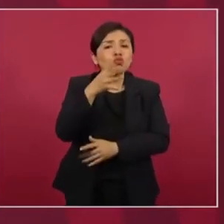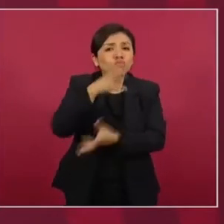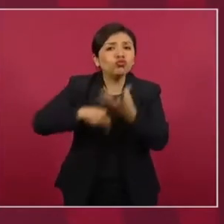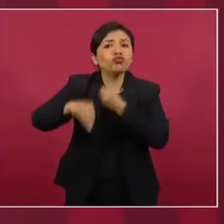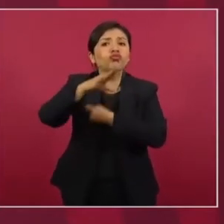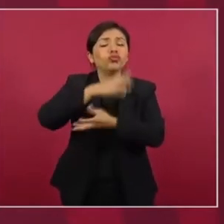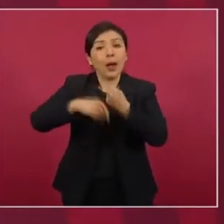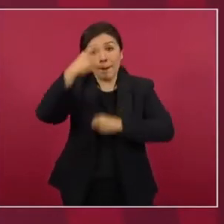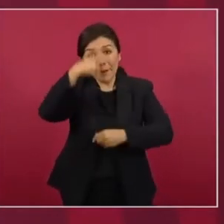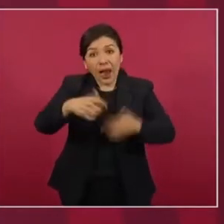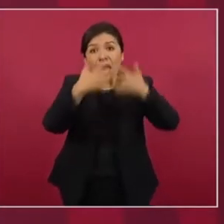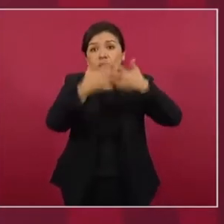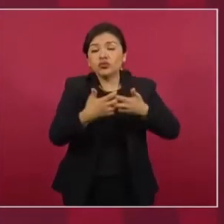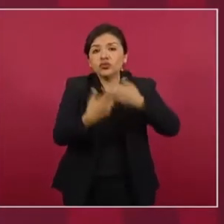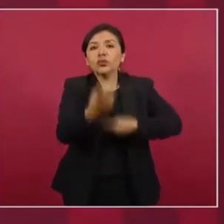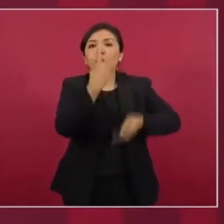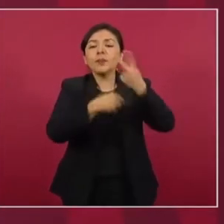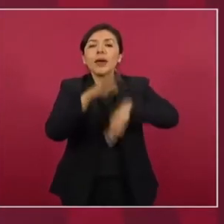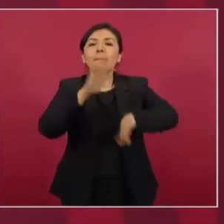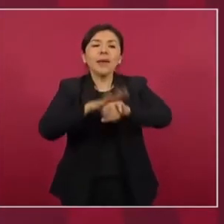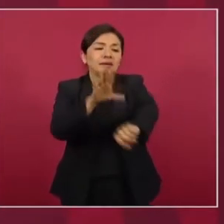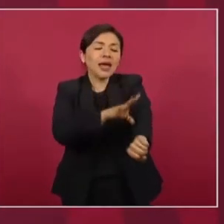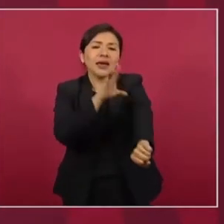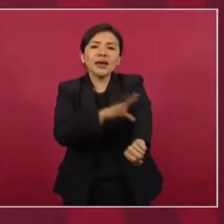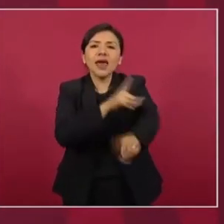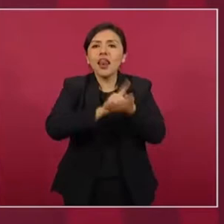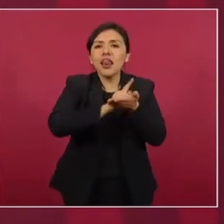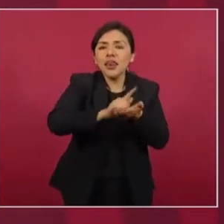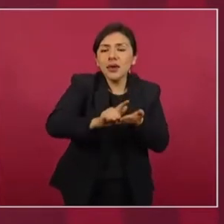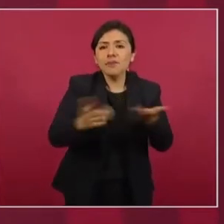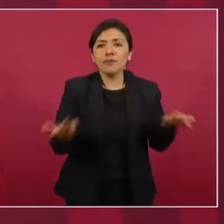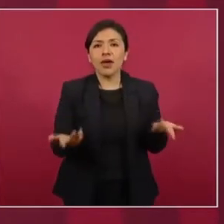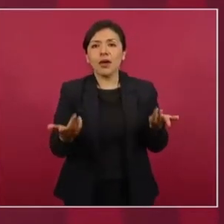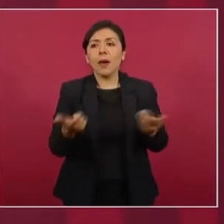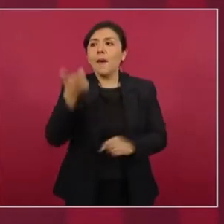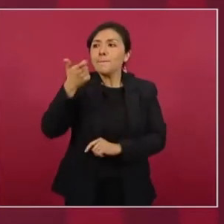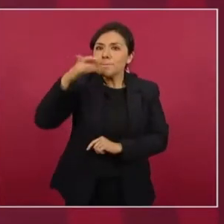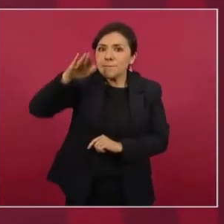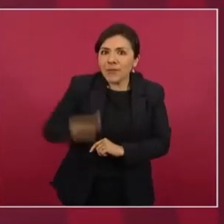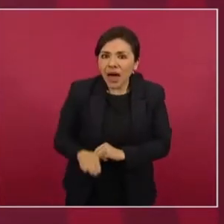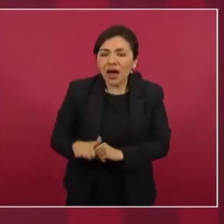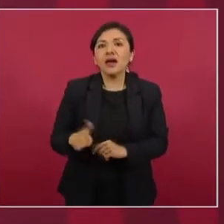es producir energía limpia, barata,